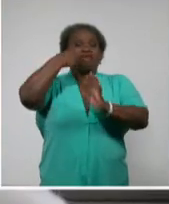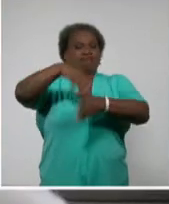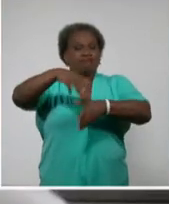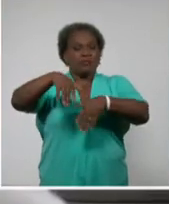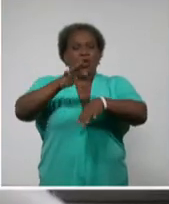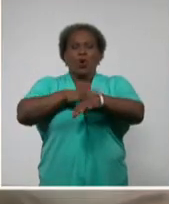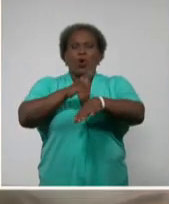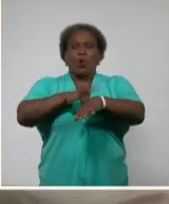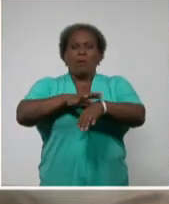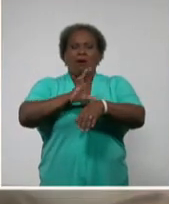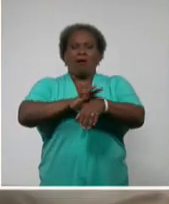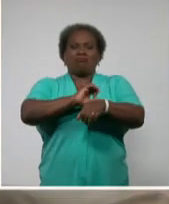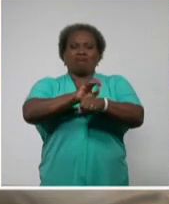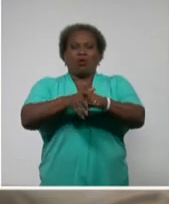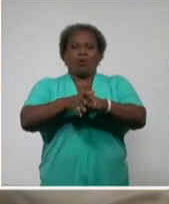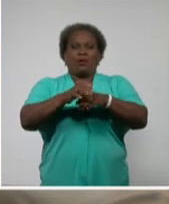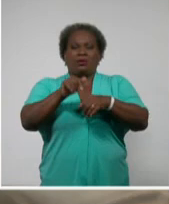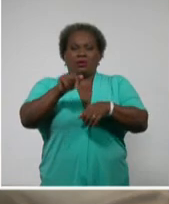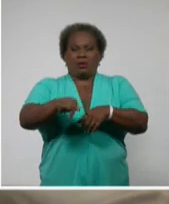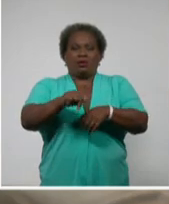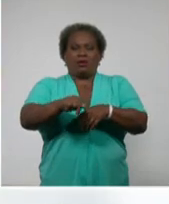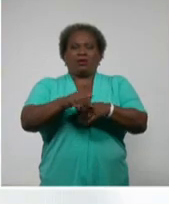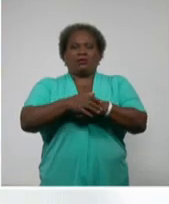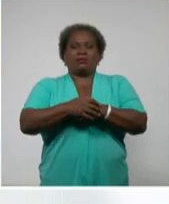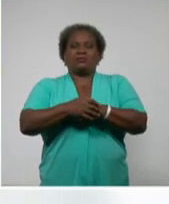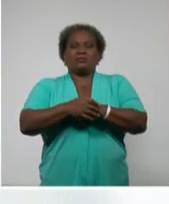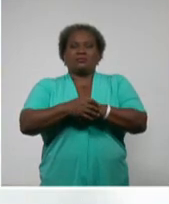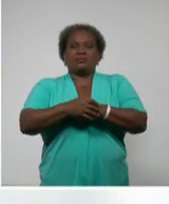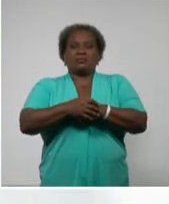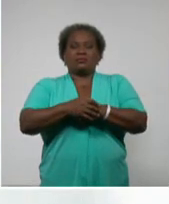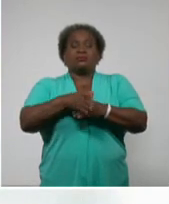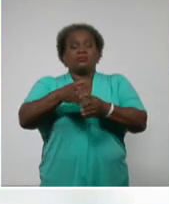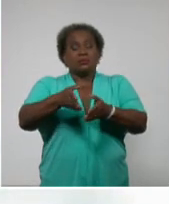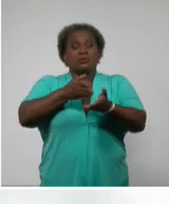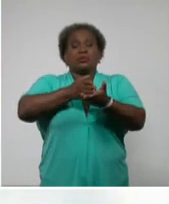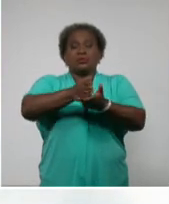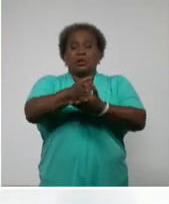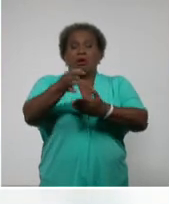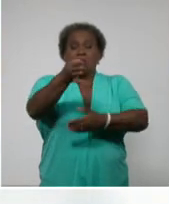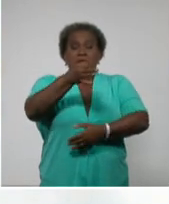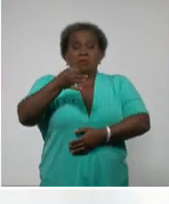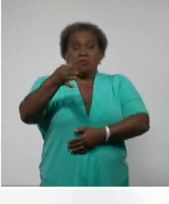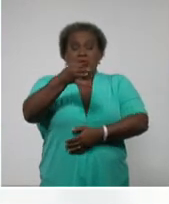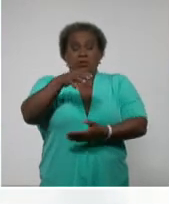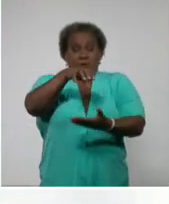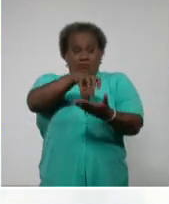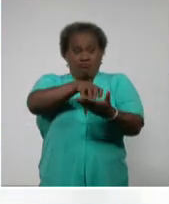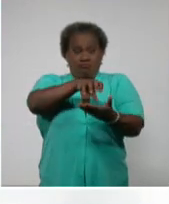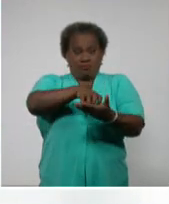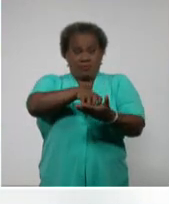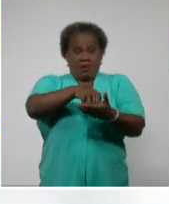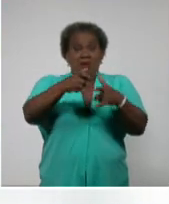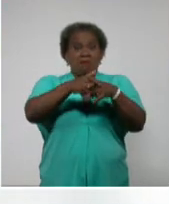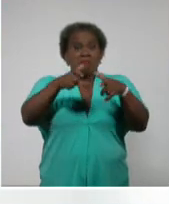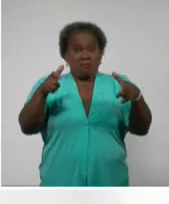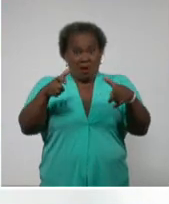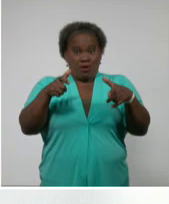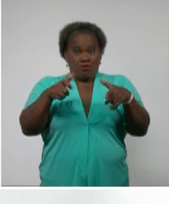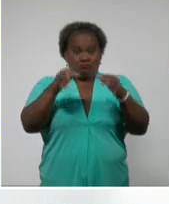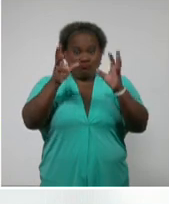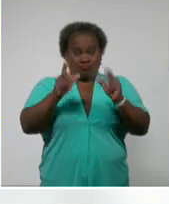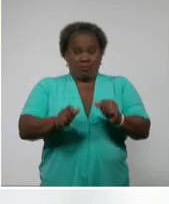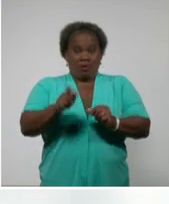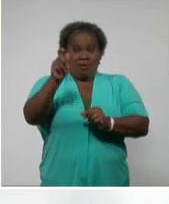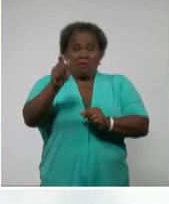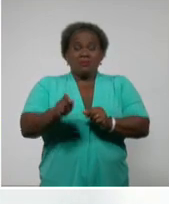causa de la enfermedad en este rebrote. Continúa el municipio cabecera aportando la mayor cantidad